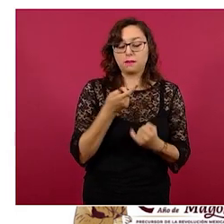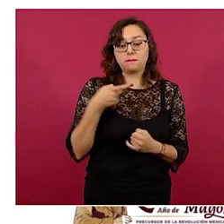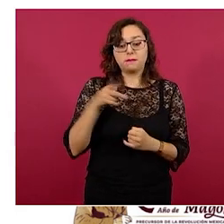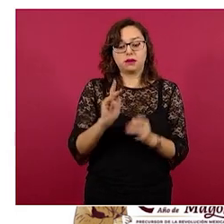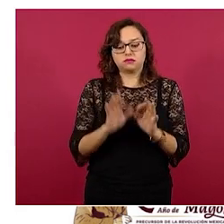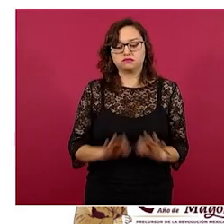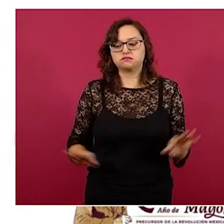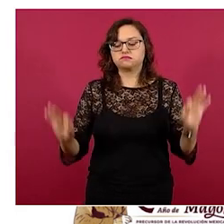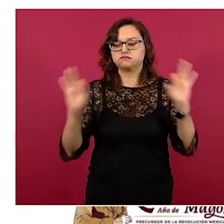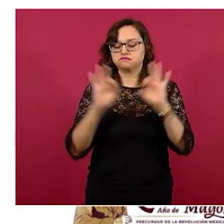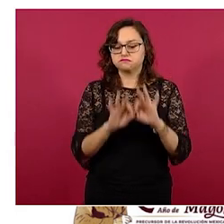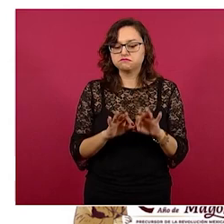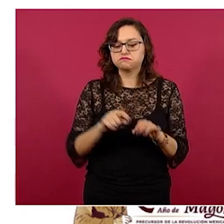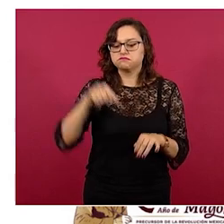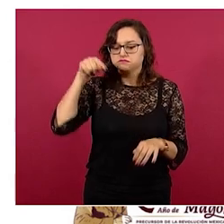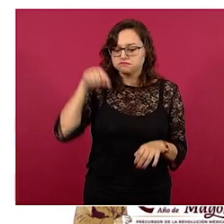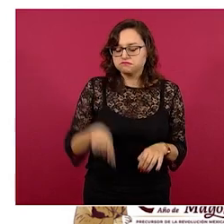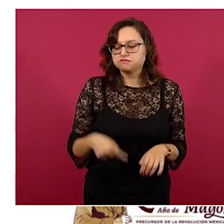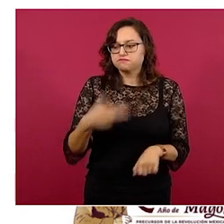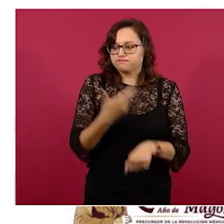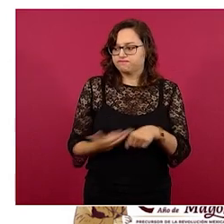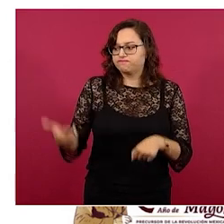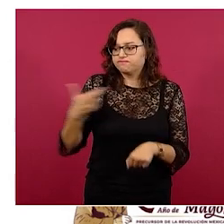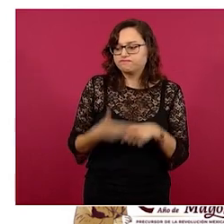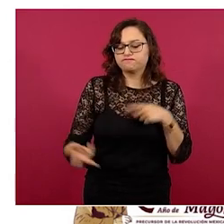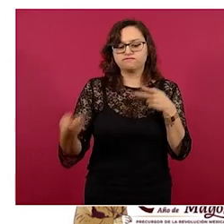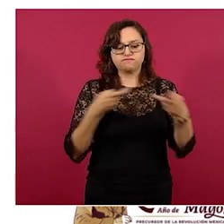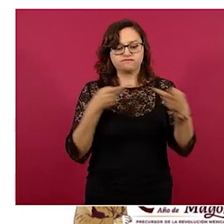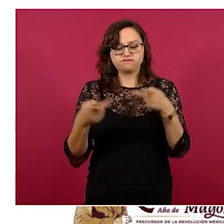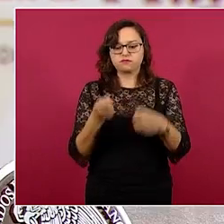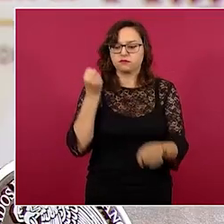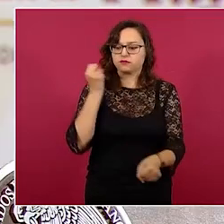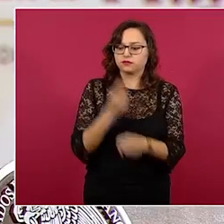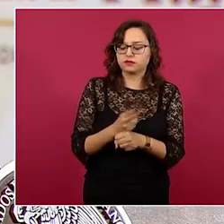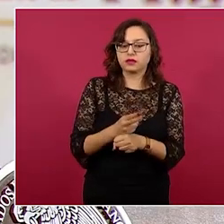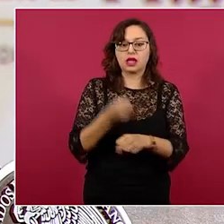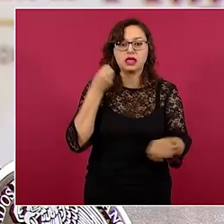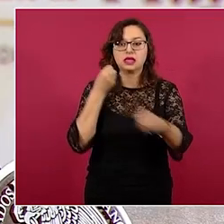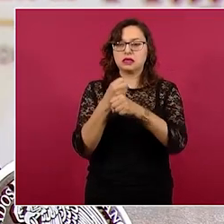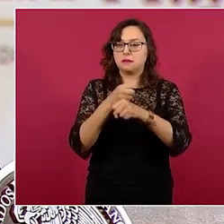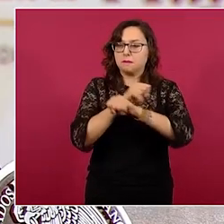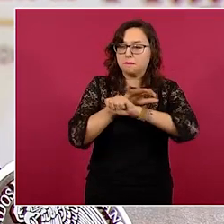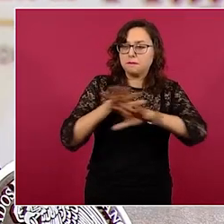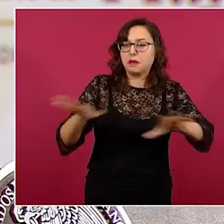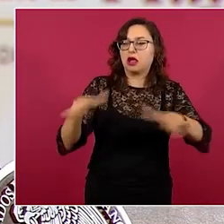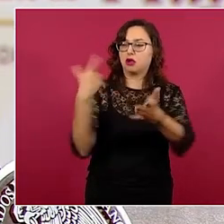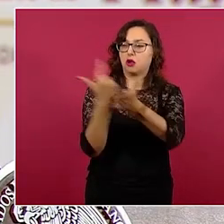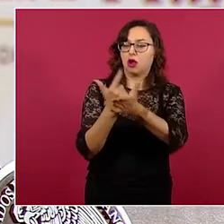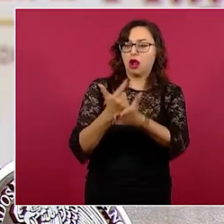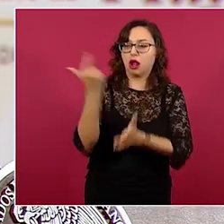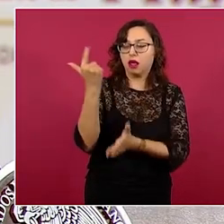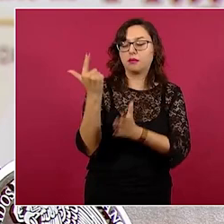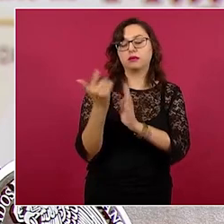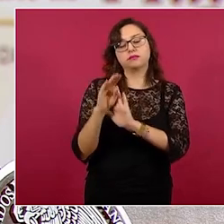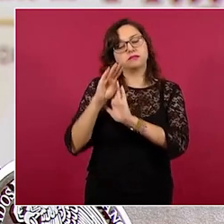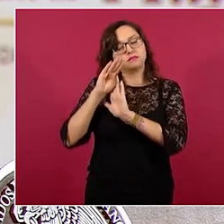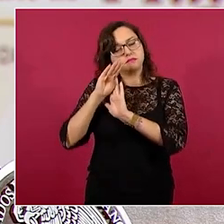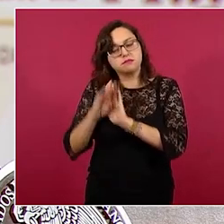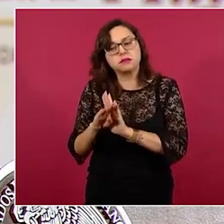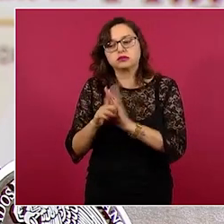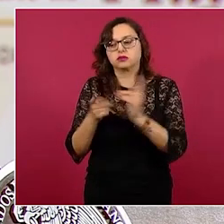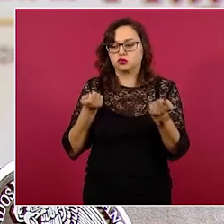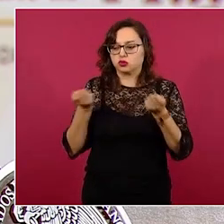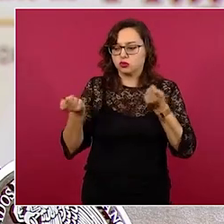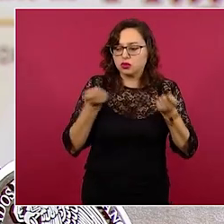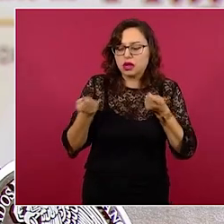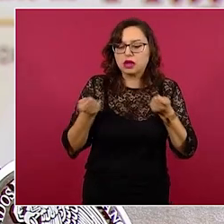para actuar de manera inmediata y oportuna haber reducido los impactos de una epidemia que es inevitable para el